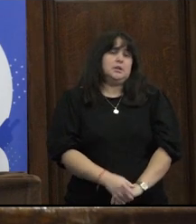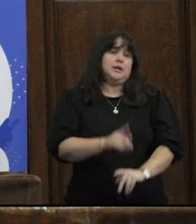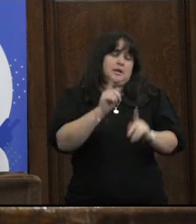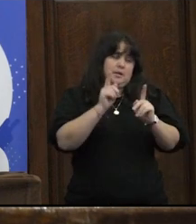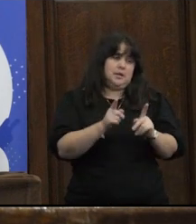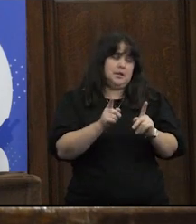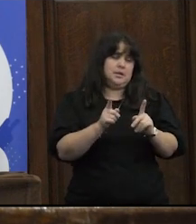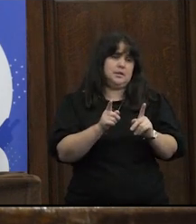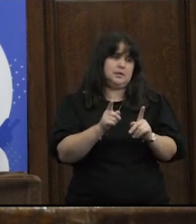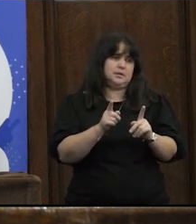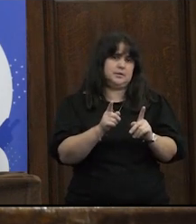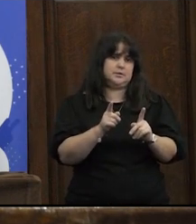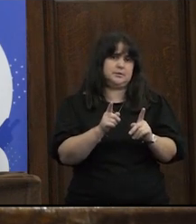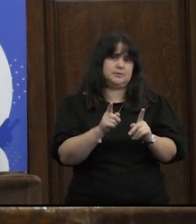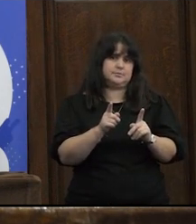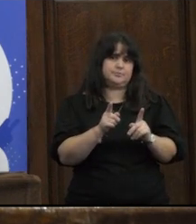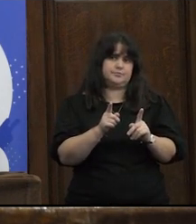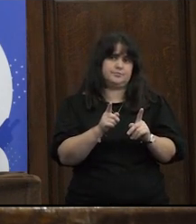incluso